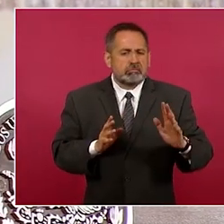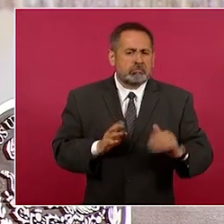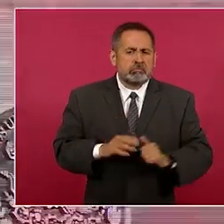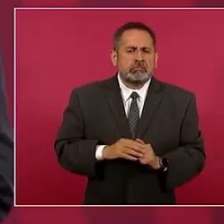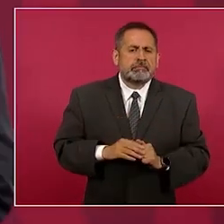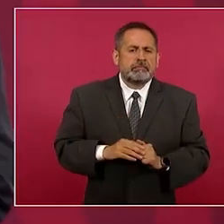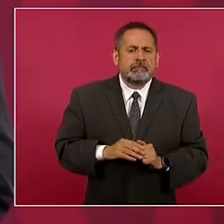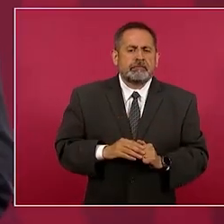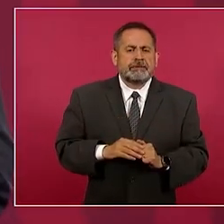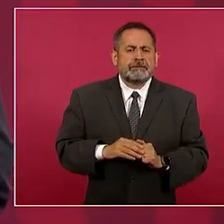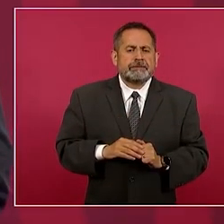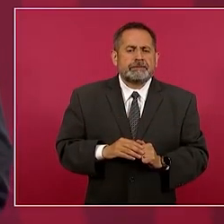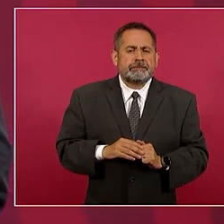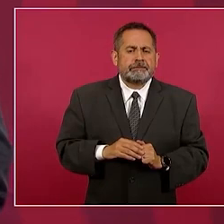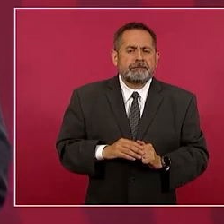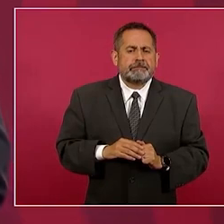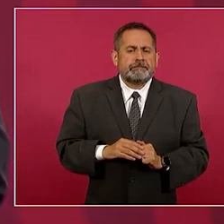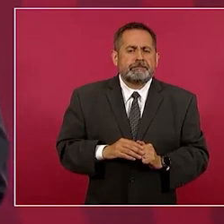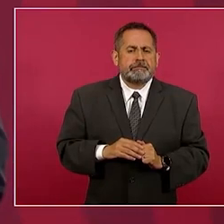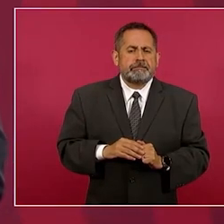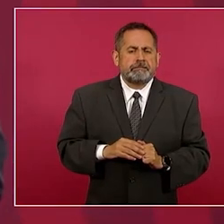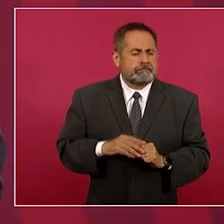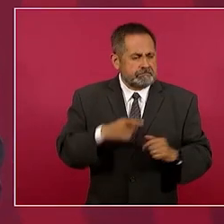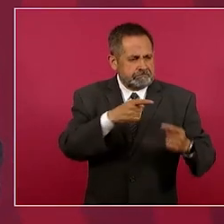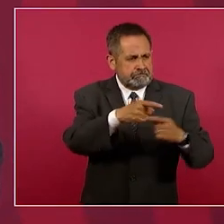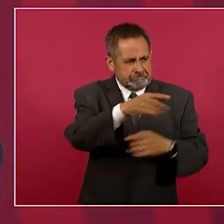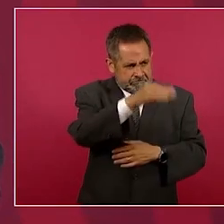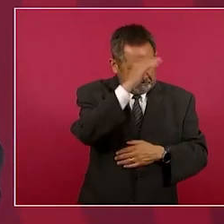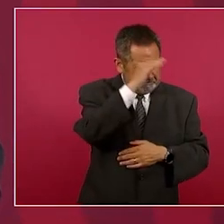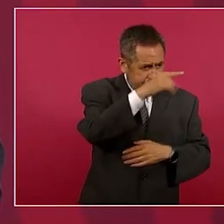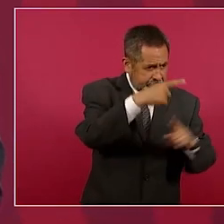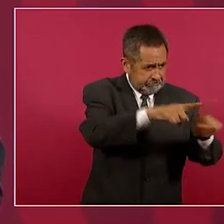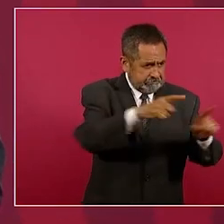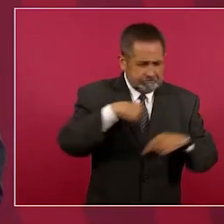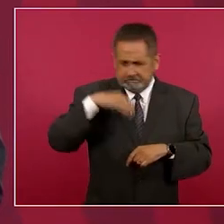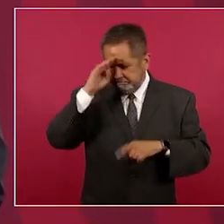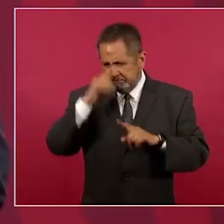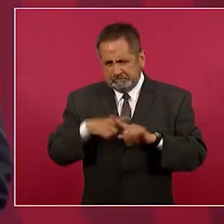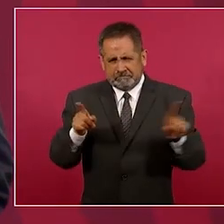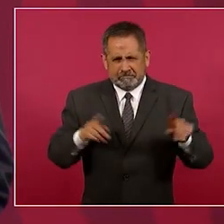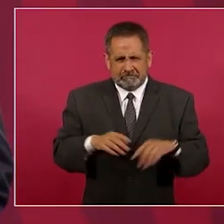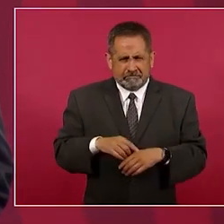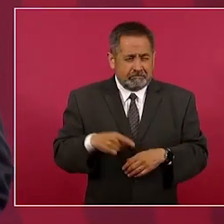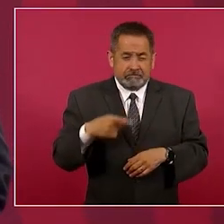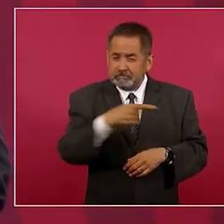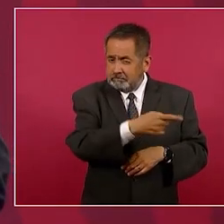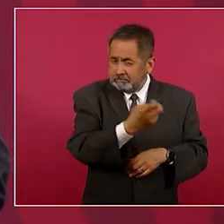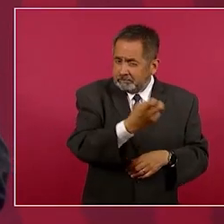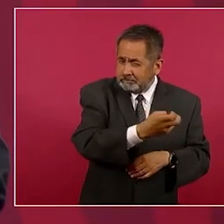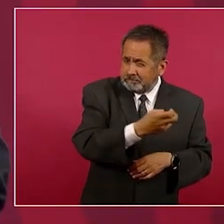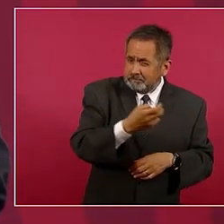y este podemos tener diferencias pero así están